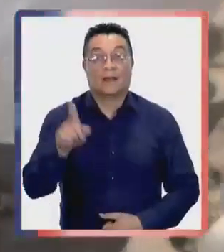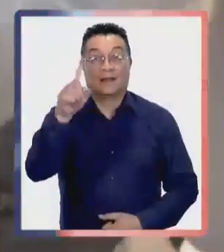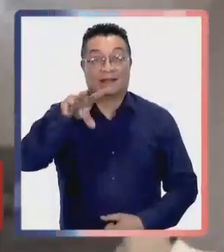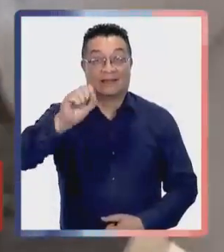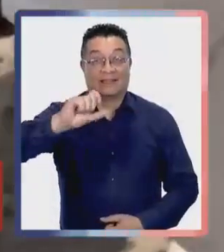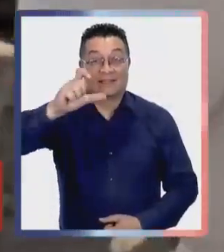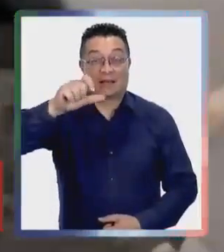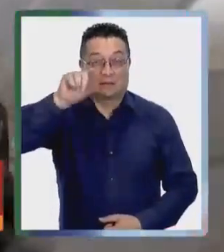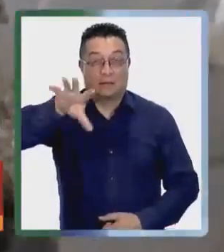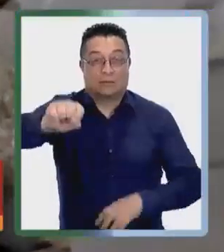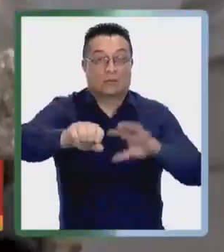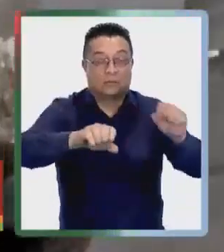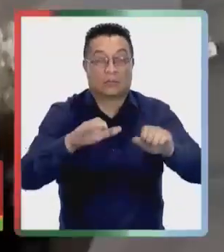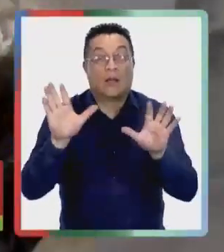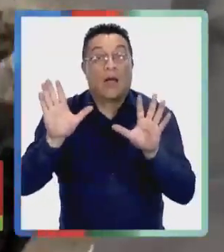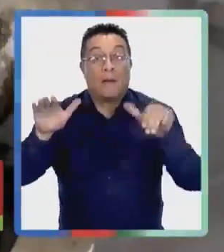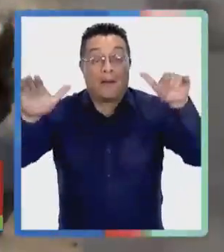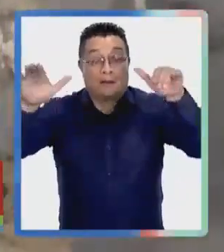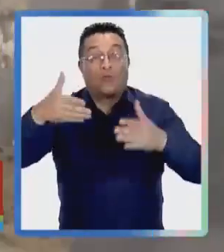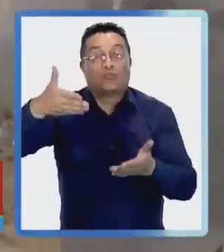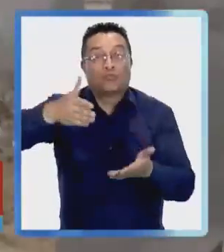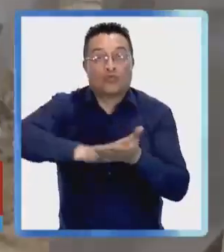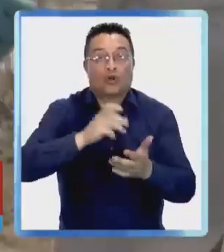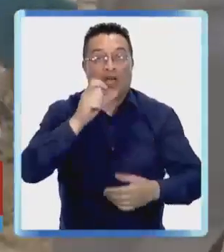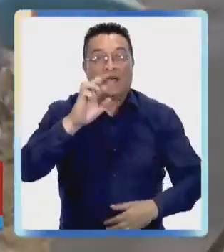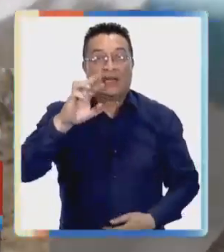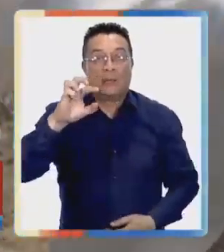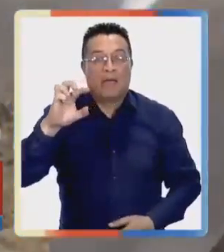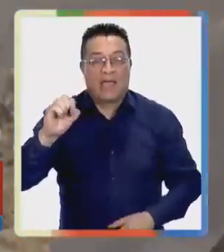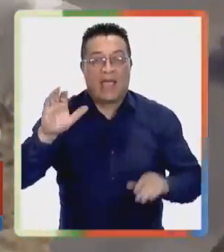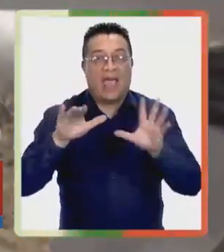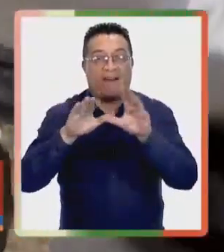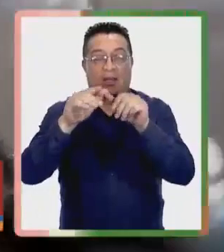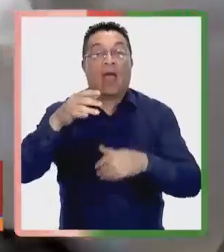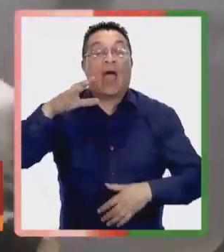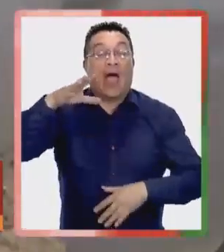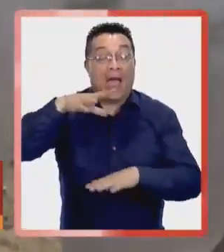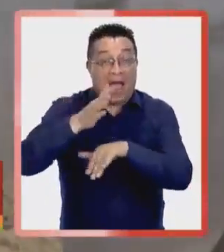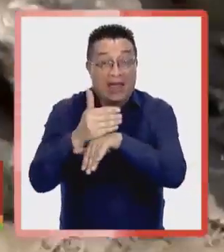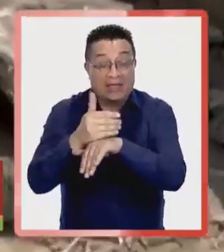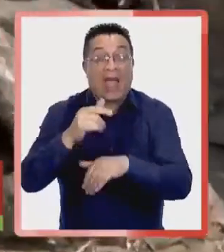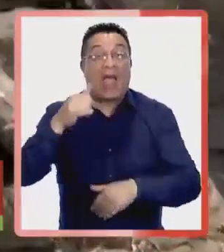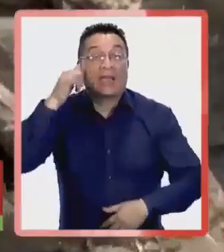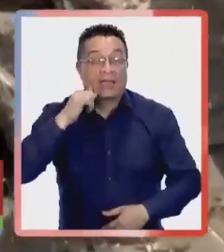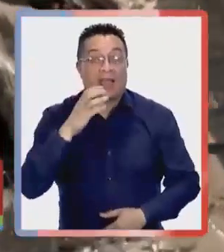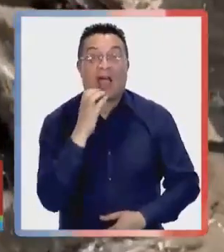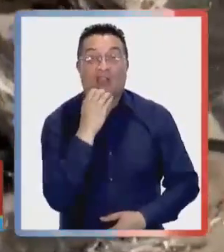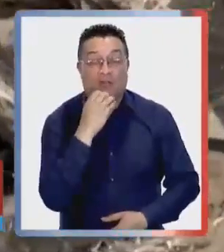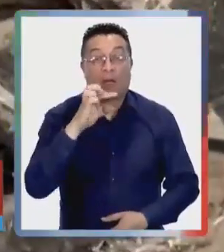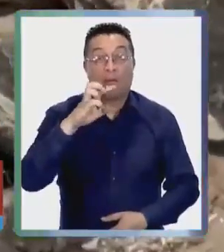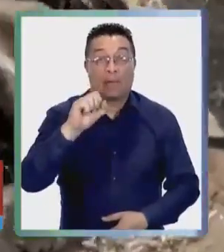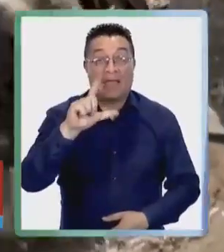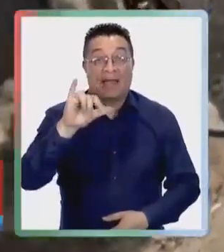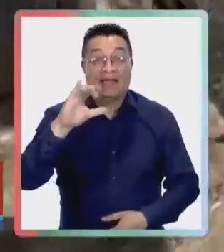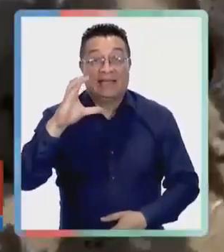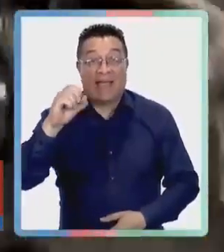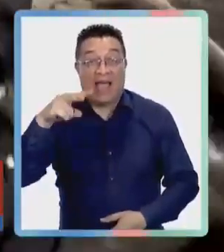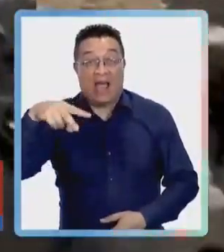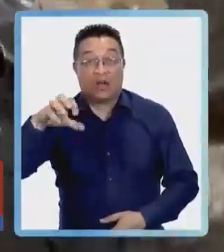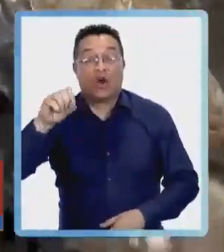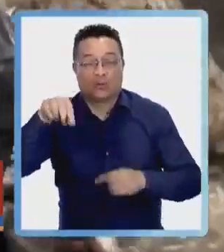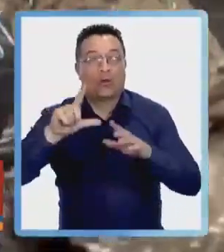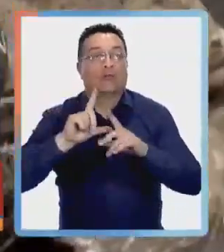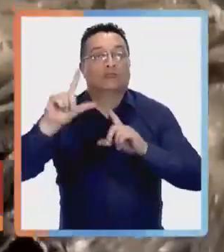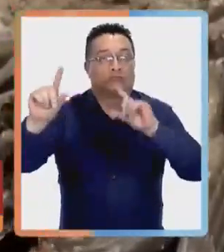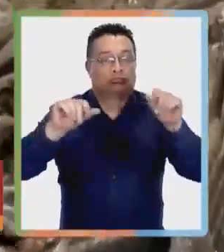El SAC detectó tres aves silvestres muertas por gripe aviar en Arica, Iquique y Antofagasta. Son pelícanos que están en periodo de